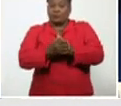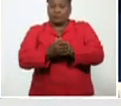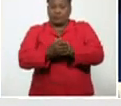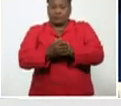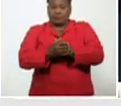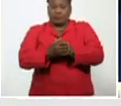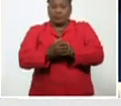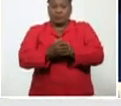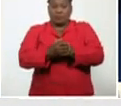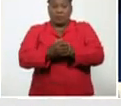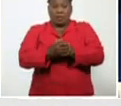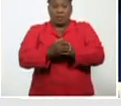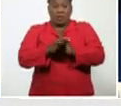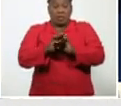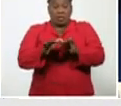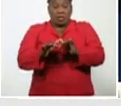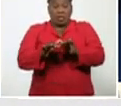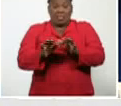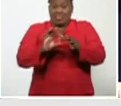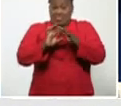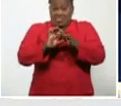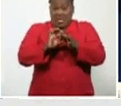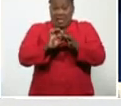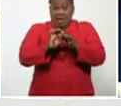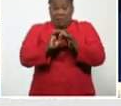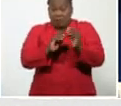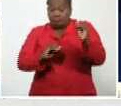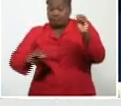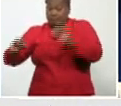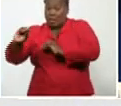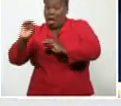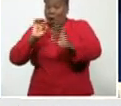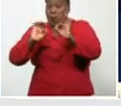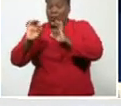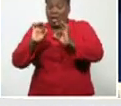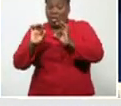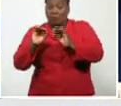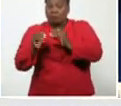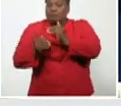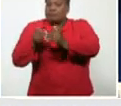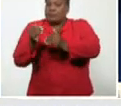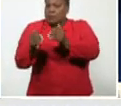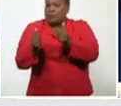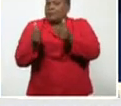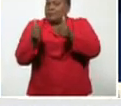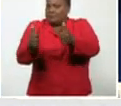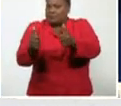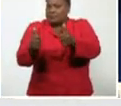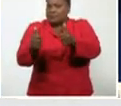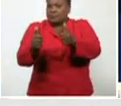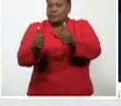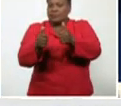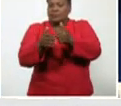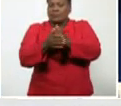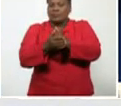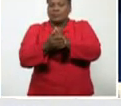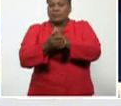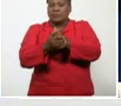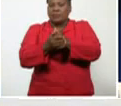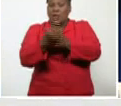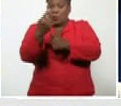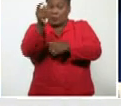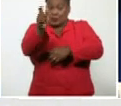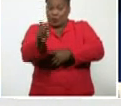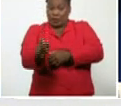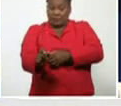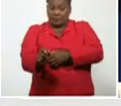salen, del parte de grave, para de cuidado, o una evolución, hacia la mejoría, un, un paciente,